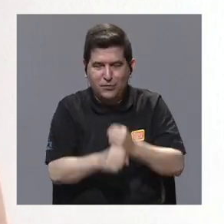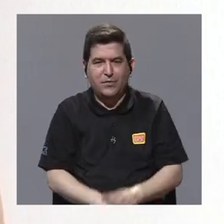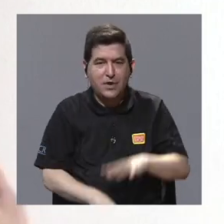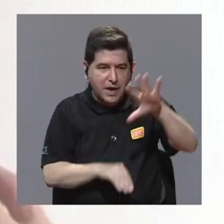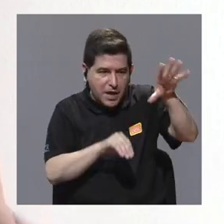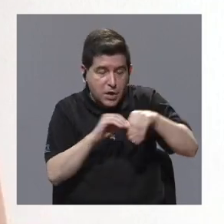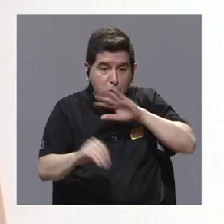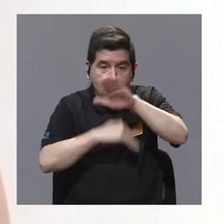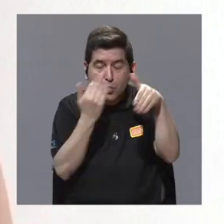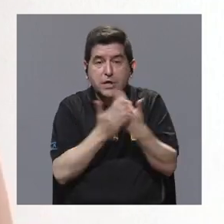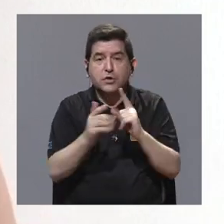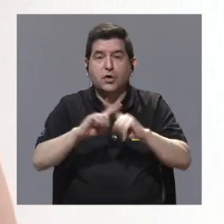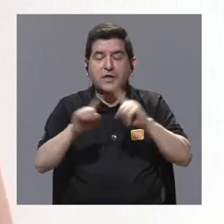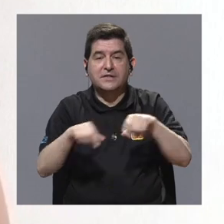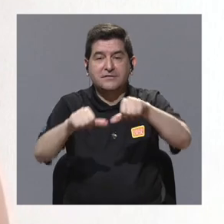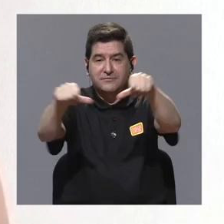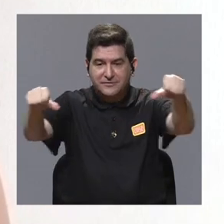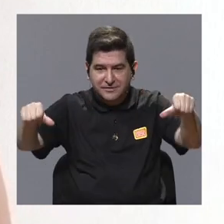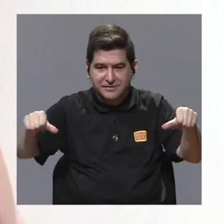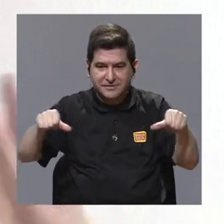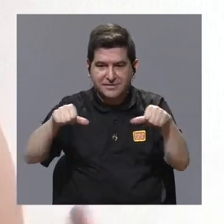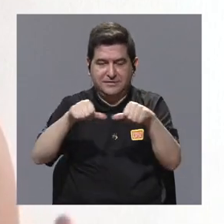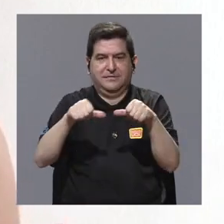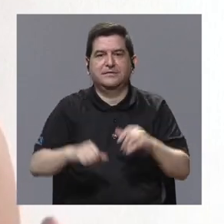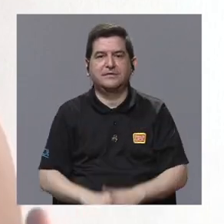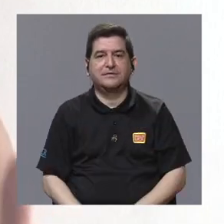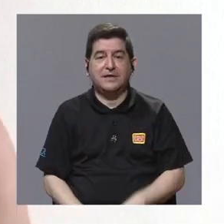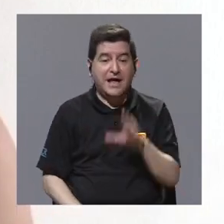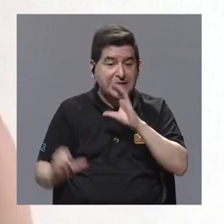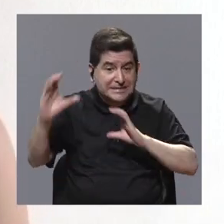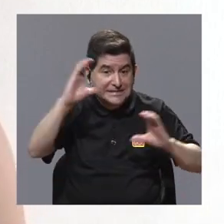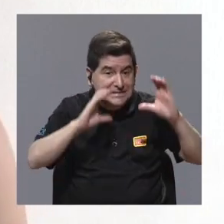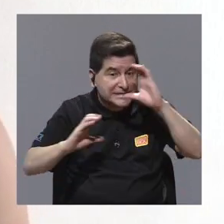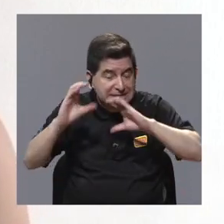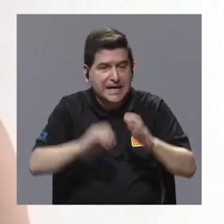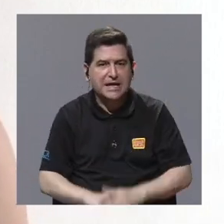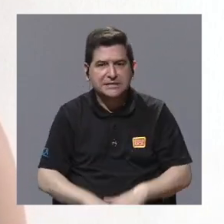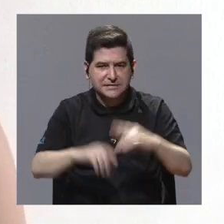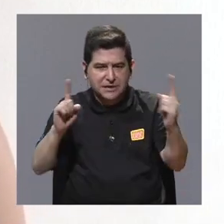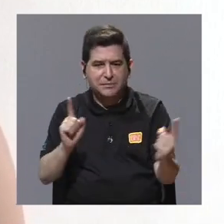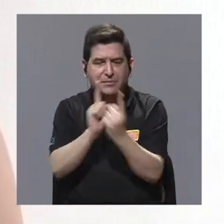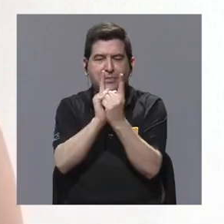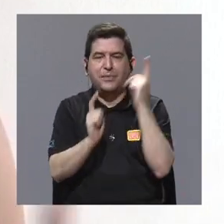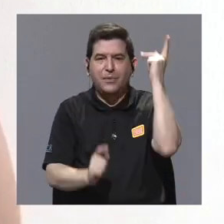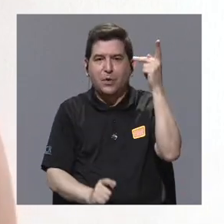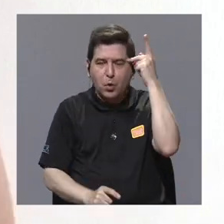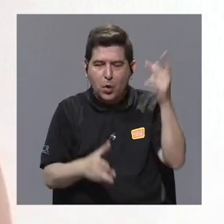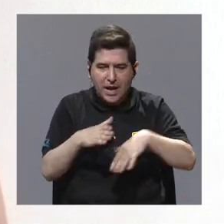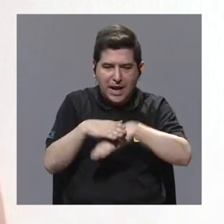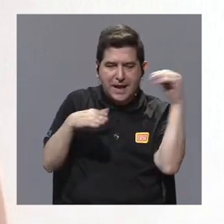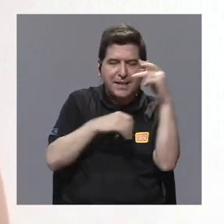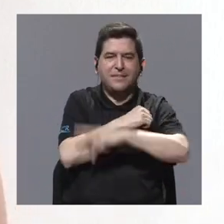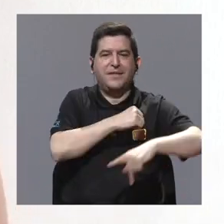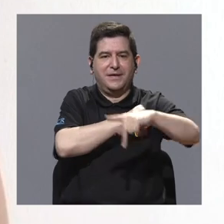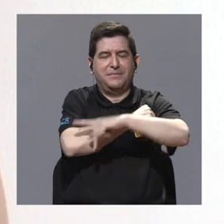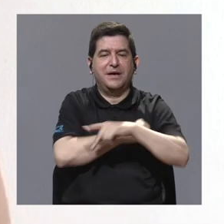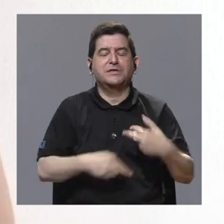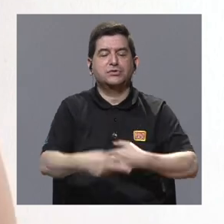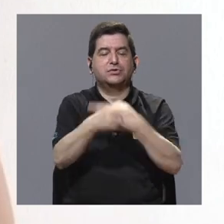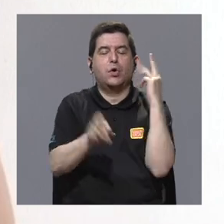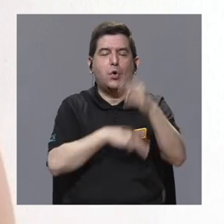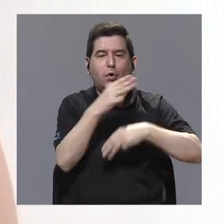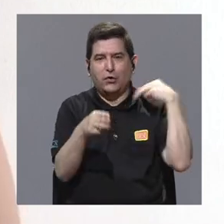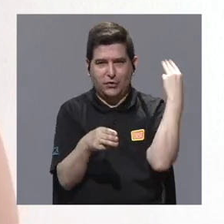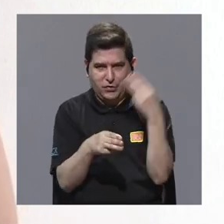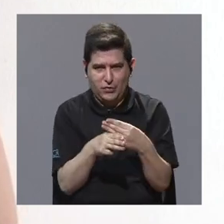todas aquellas dimensiones donde la ciencia se encuentra con la política exterior de un país o de una región del